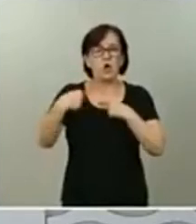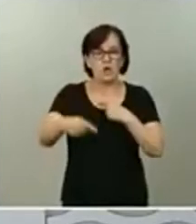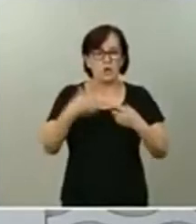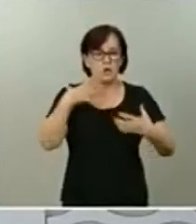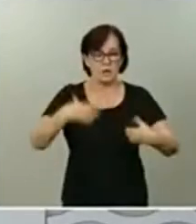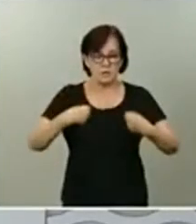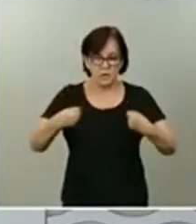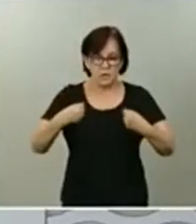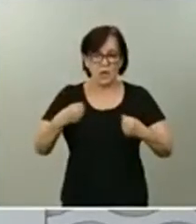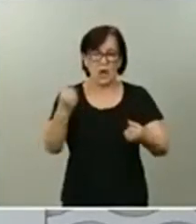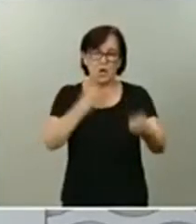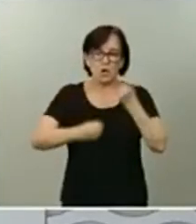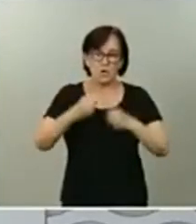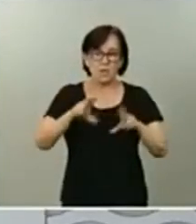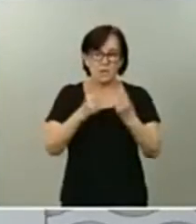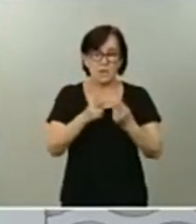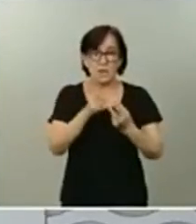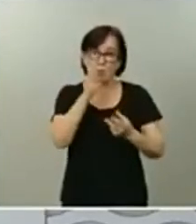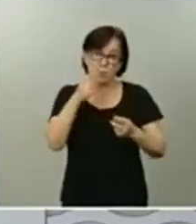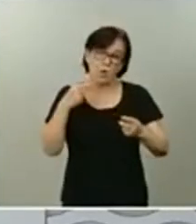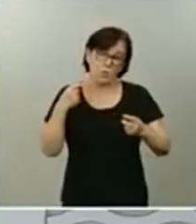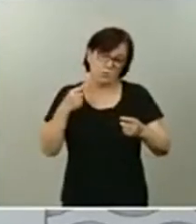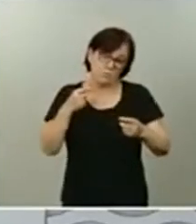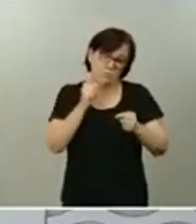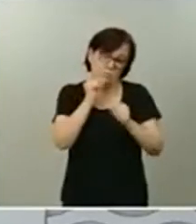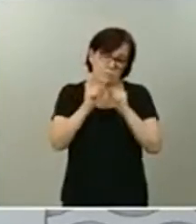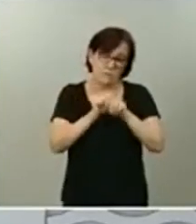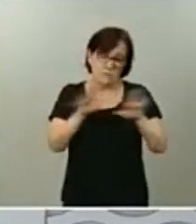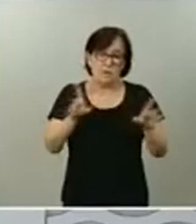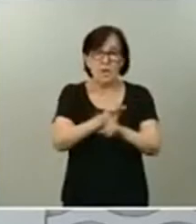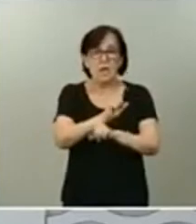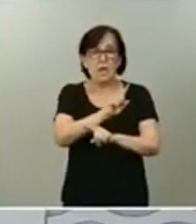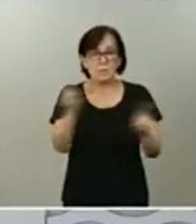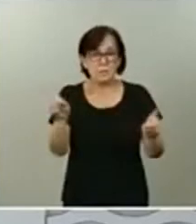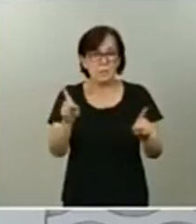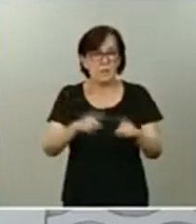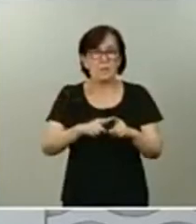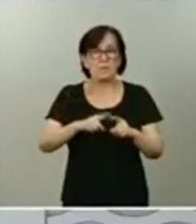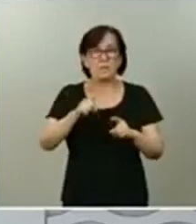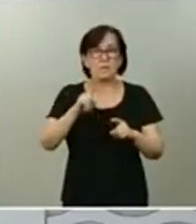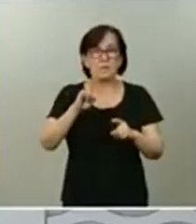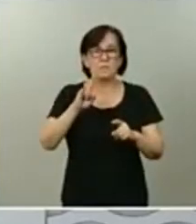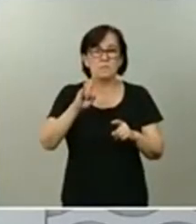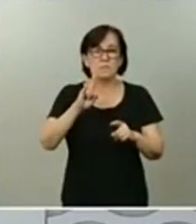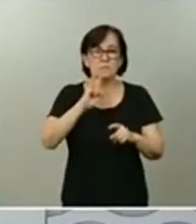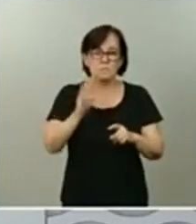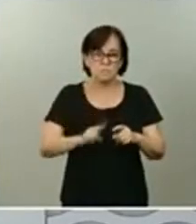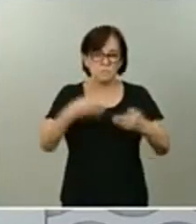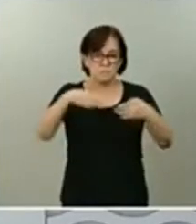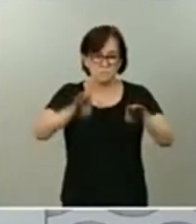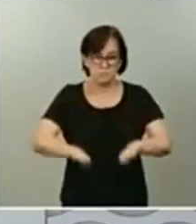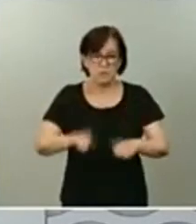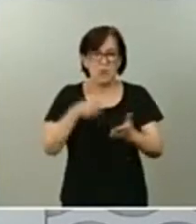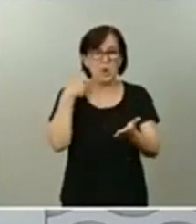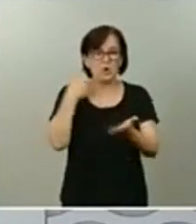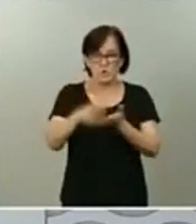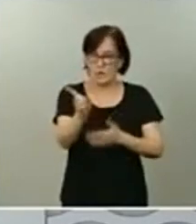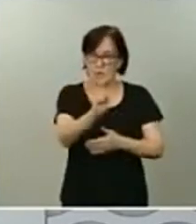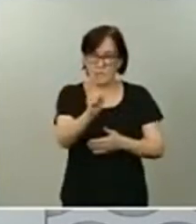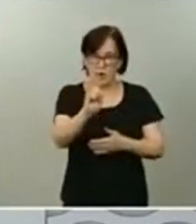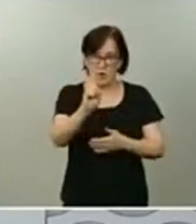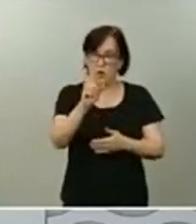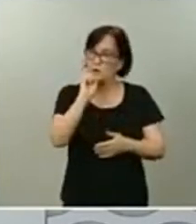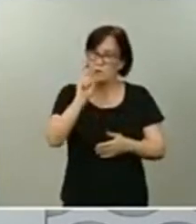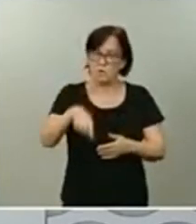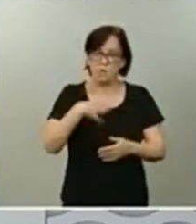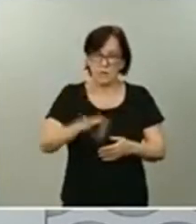sociales derivadas de la pandemia, como la prohibición del corte de suministro o suspensión de desahucios, que ustedes conocen, que